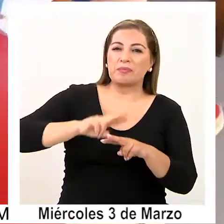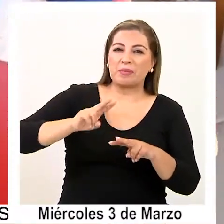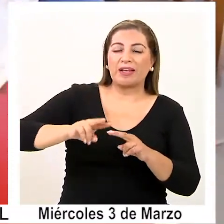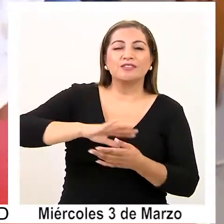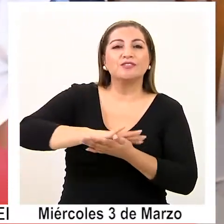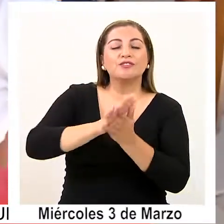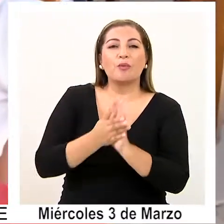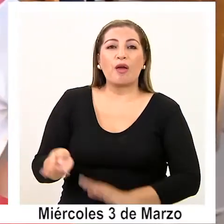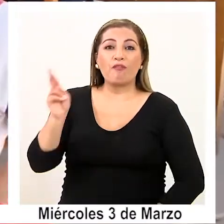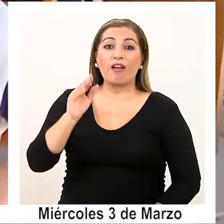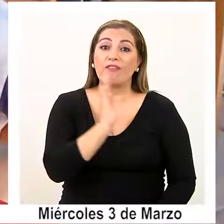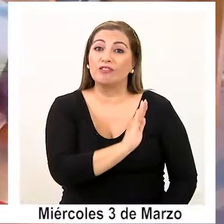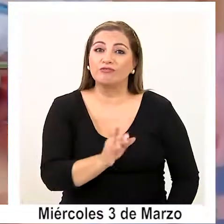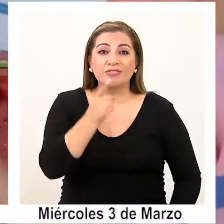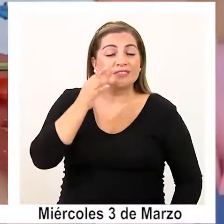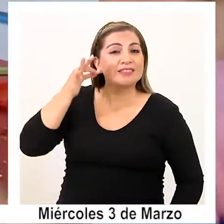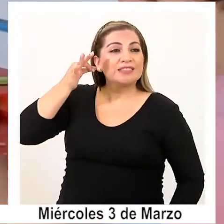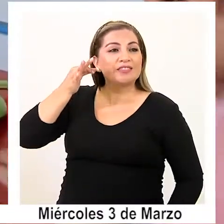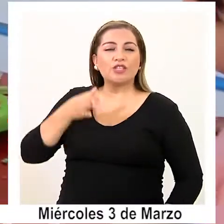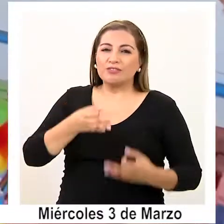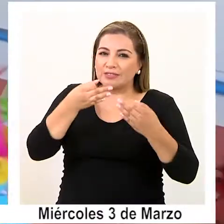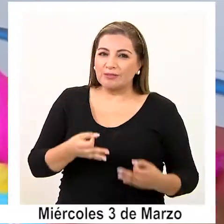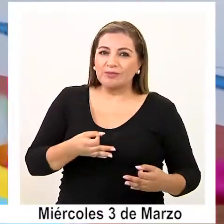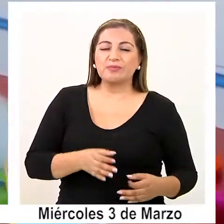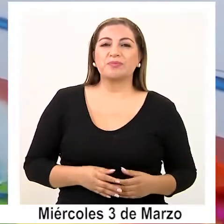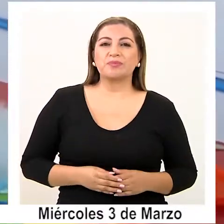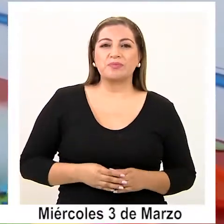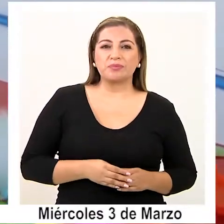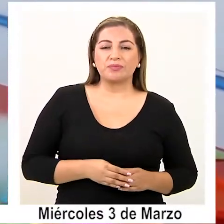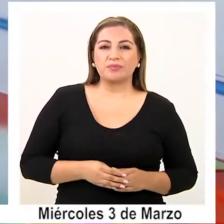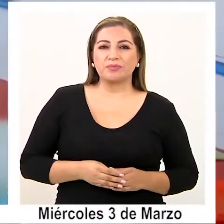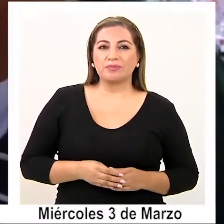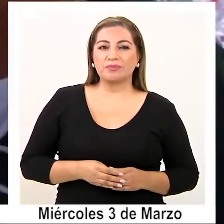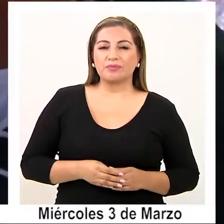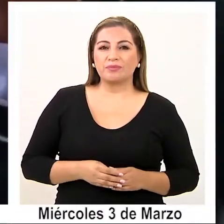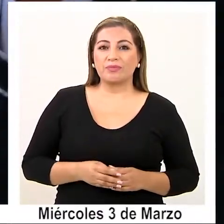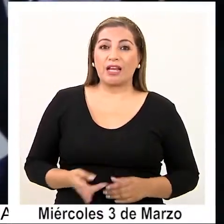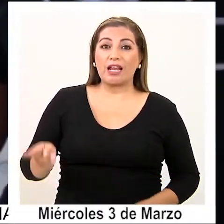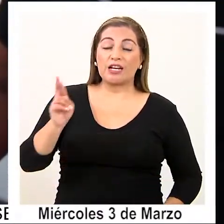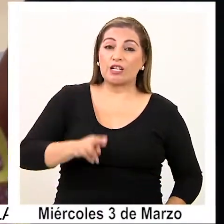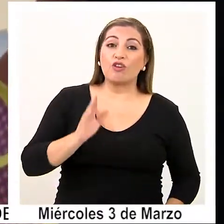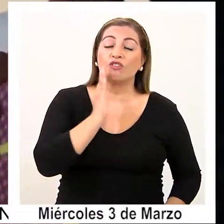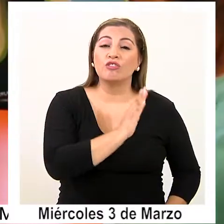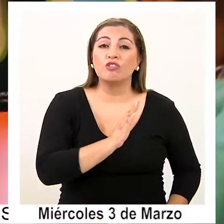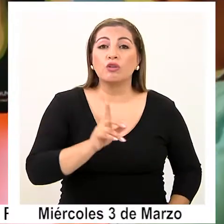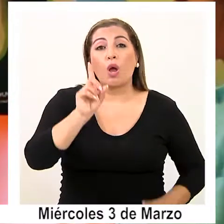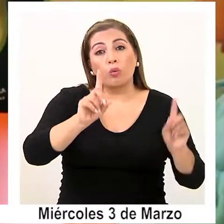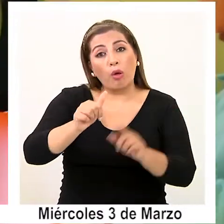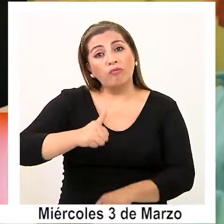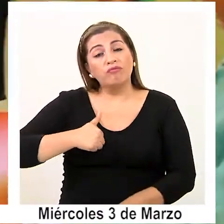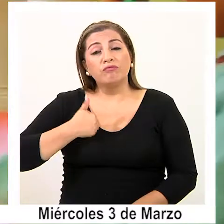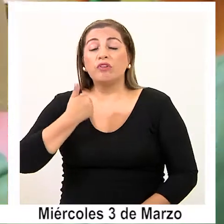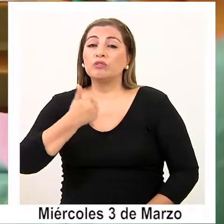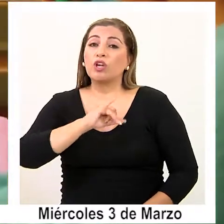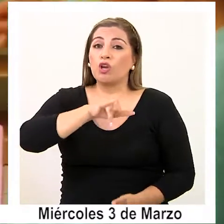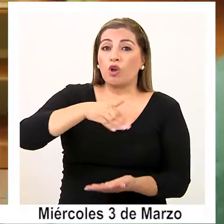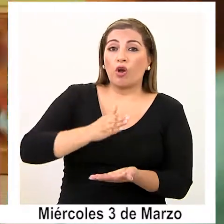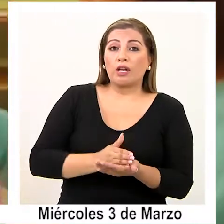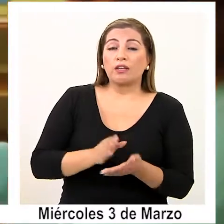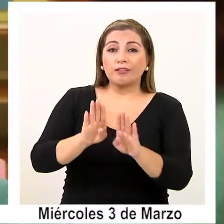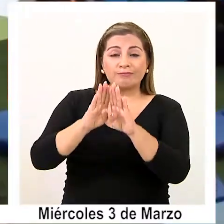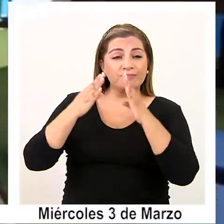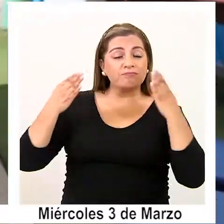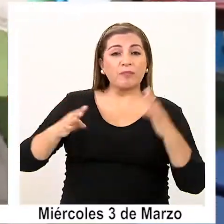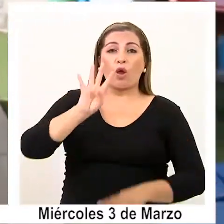todo para que el retorno de los niños y niñas sea seguro. Este retorno de los pálvulos será voluntario y los jardines estarán